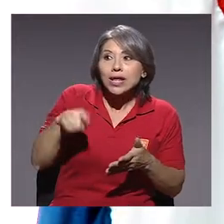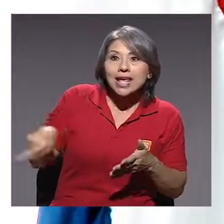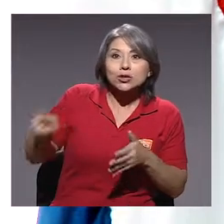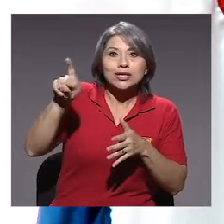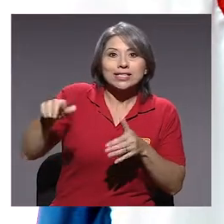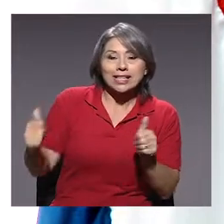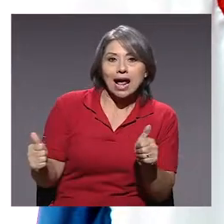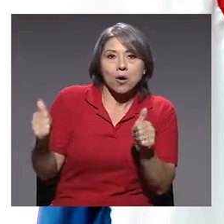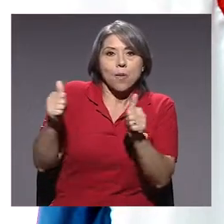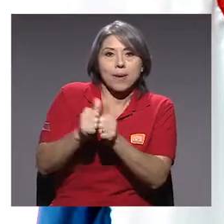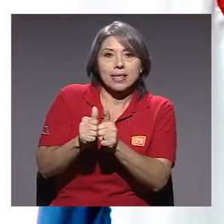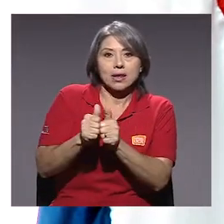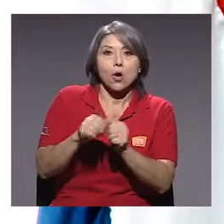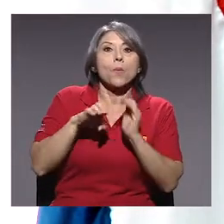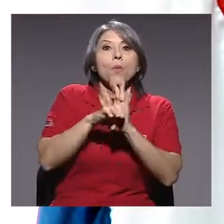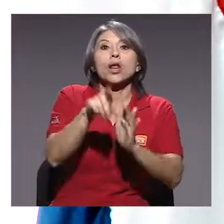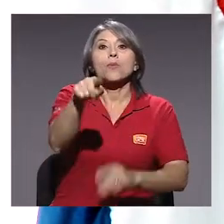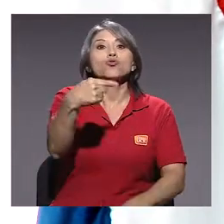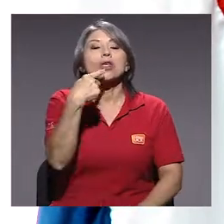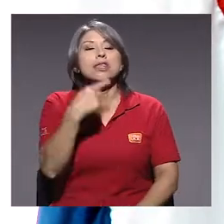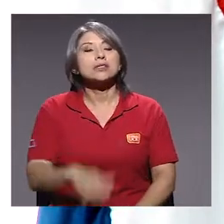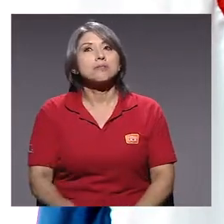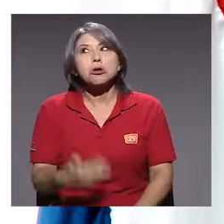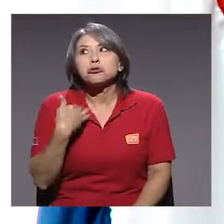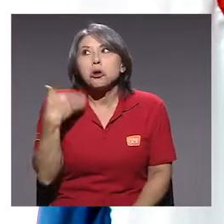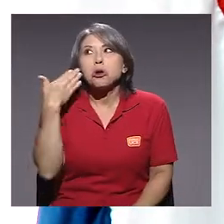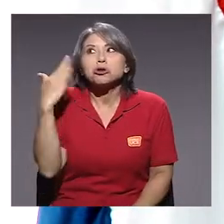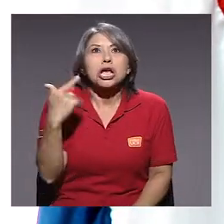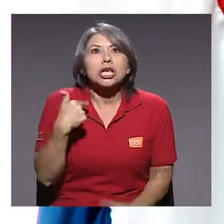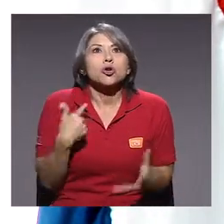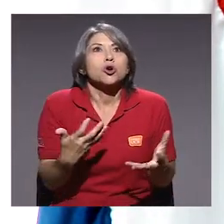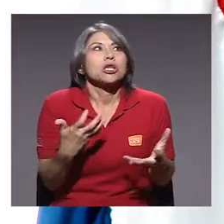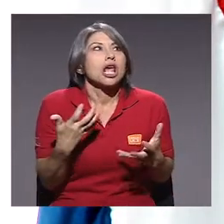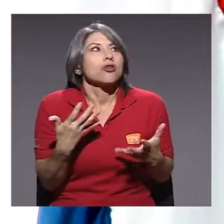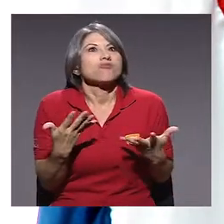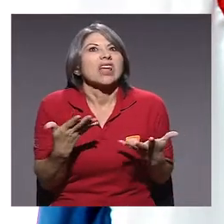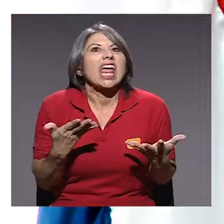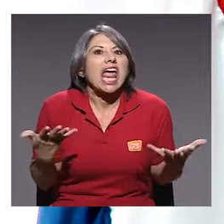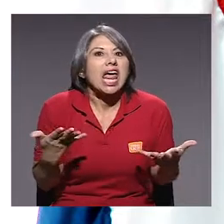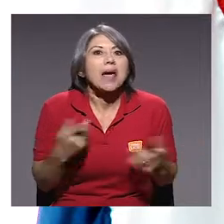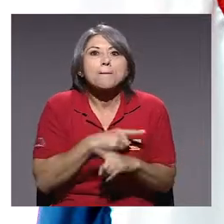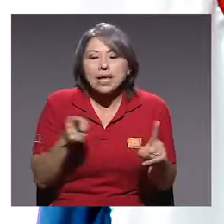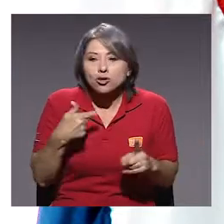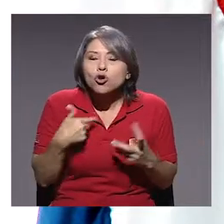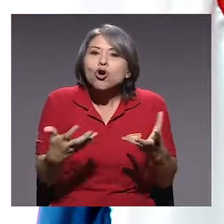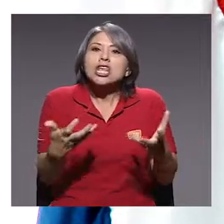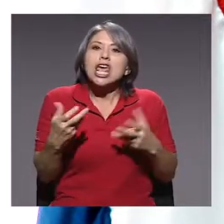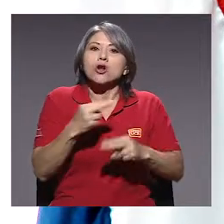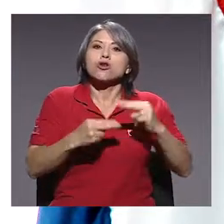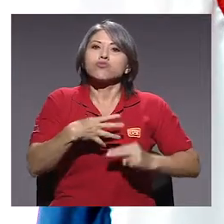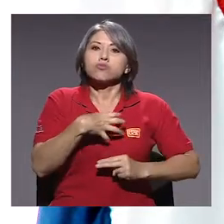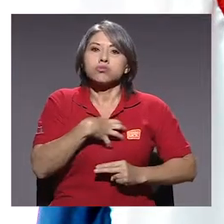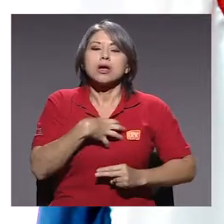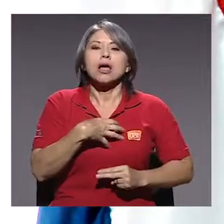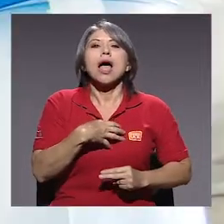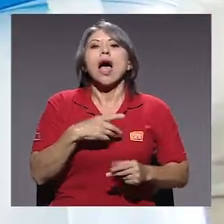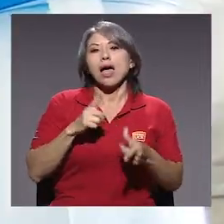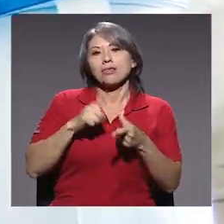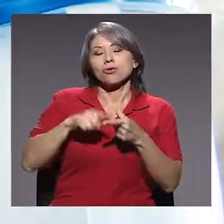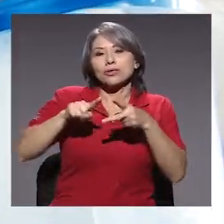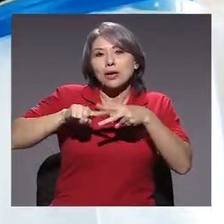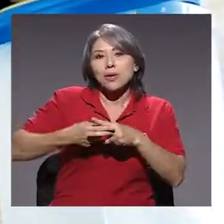cierto acompañamiento. Entonces usted llega y dice, yo no sé qué quiero hacer, pero sé que quiero emprender, y tengo este conocimiento, ¿verdad?